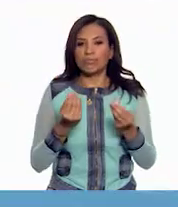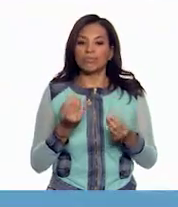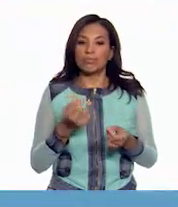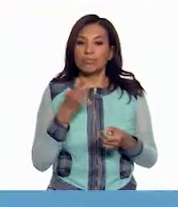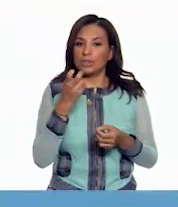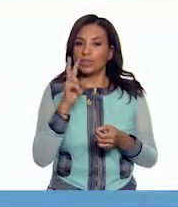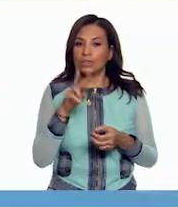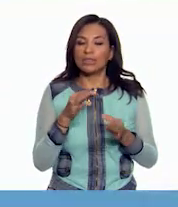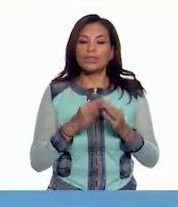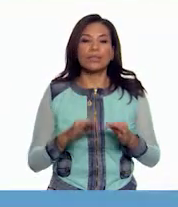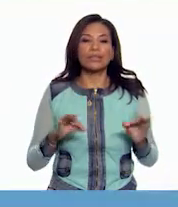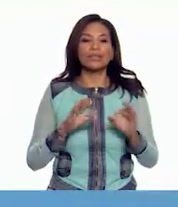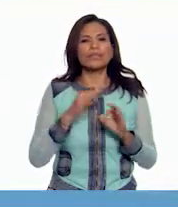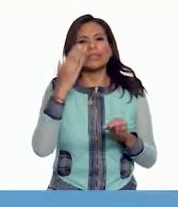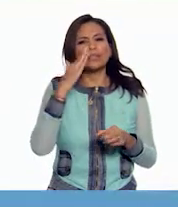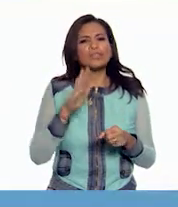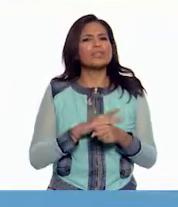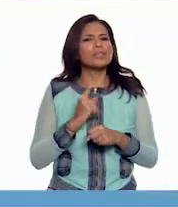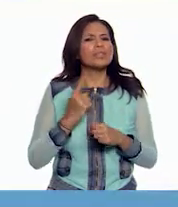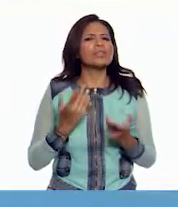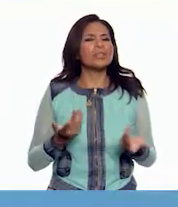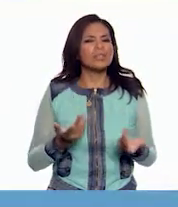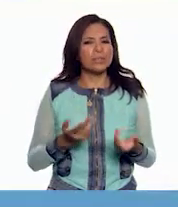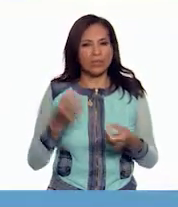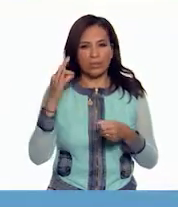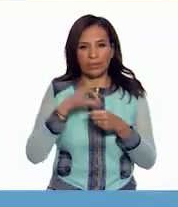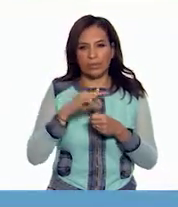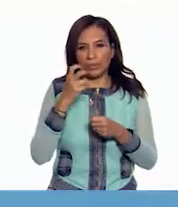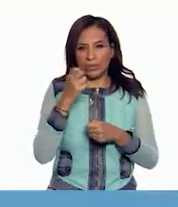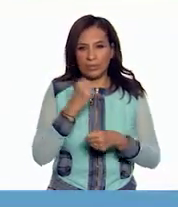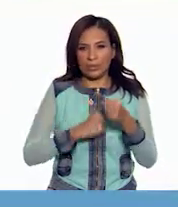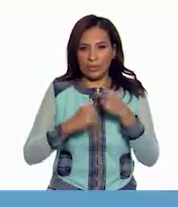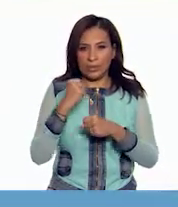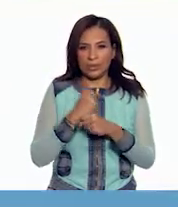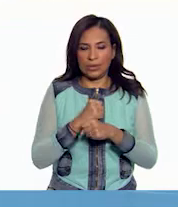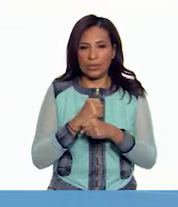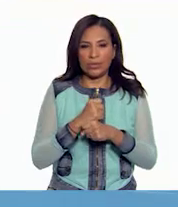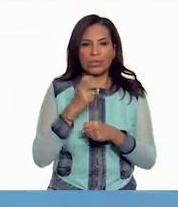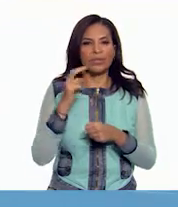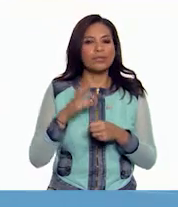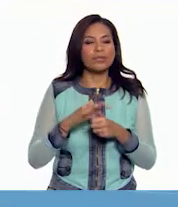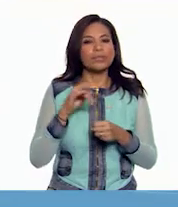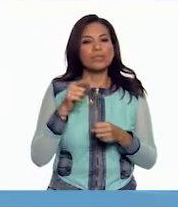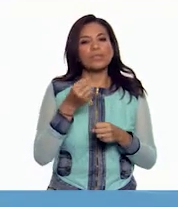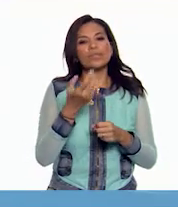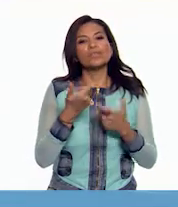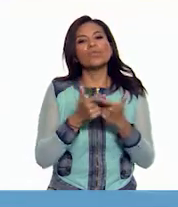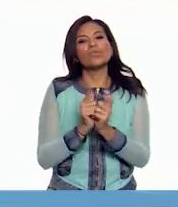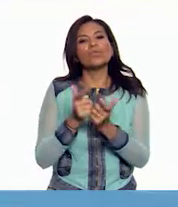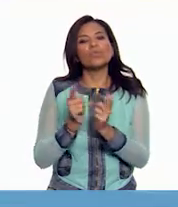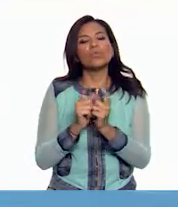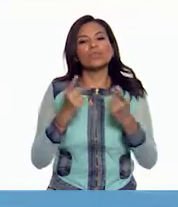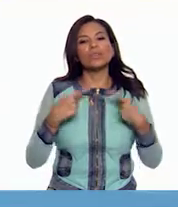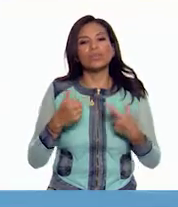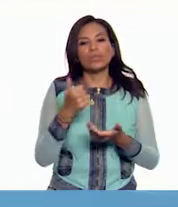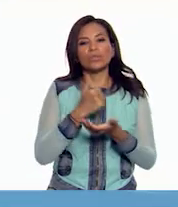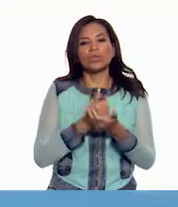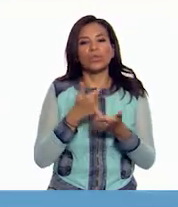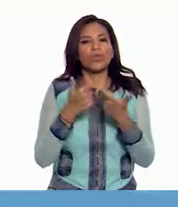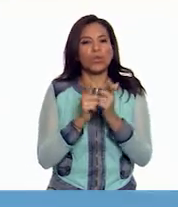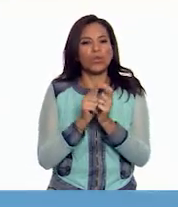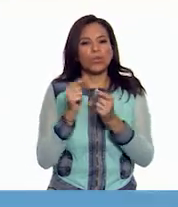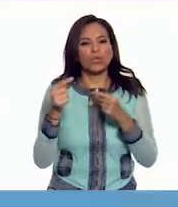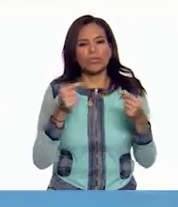y es muy importante saber por qué. Las elecciones de ese año, en esas elecciones, diversos grupos de ciudadanos, partidos de